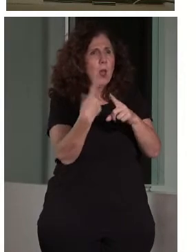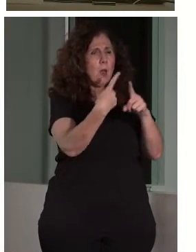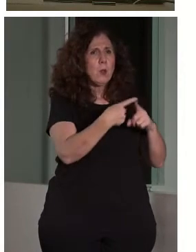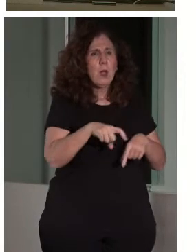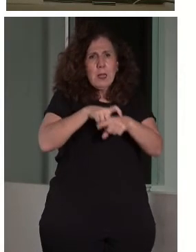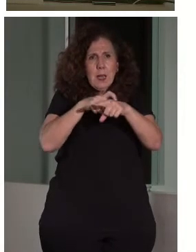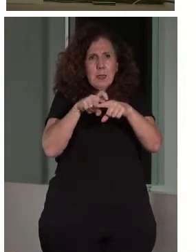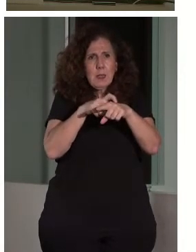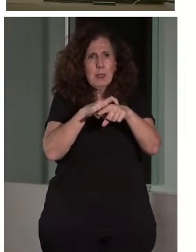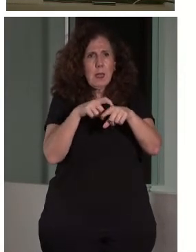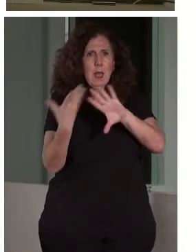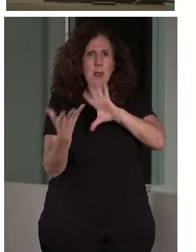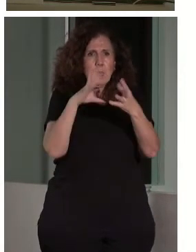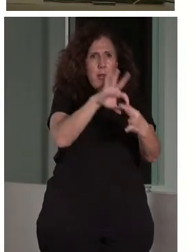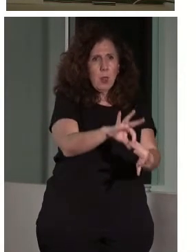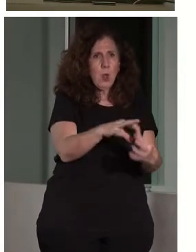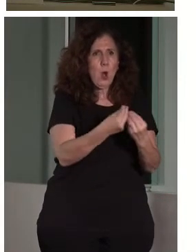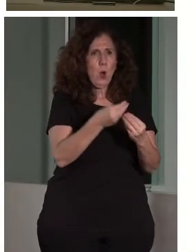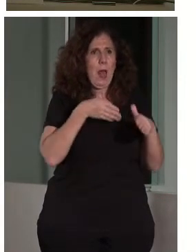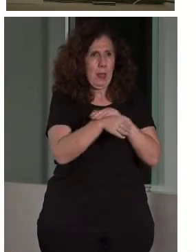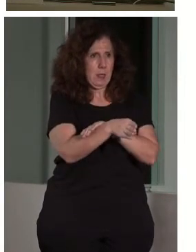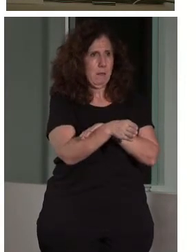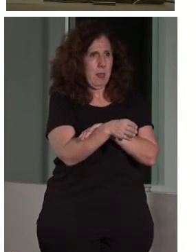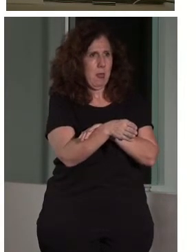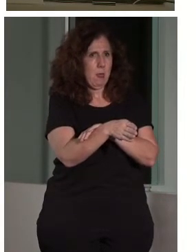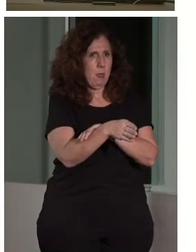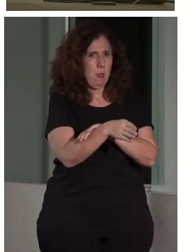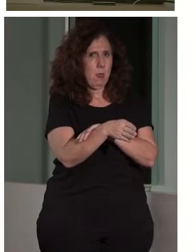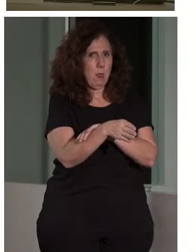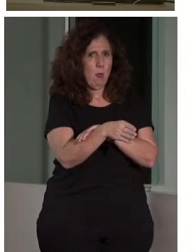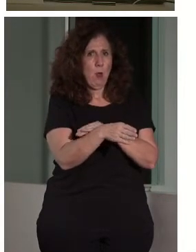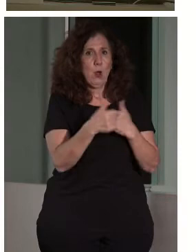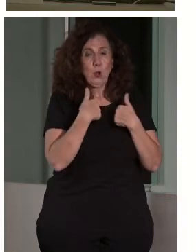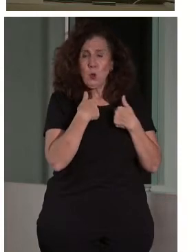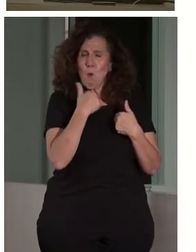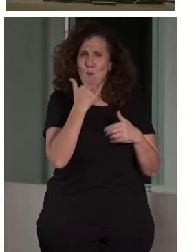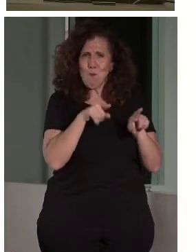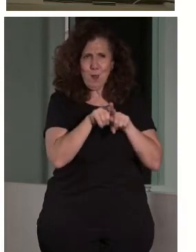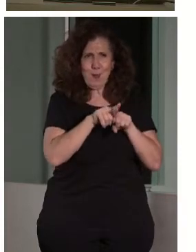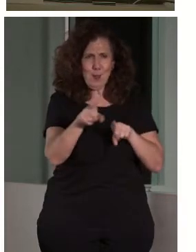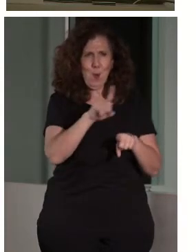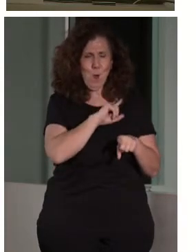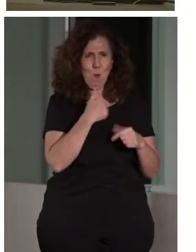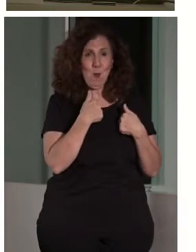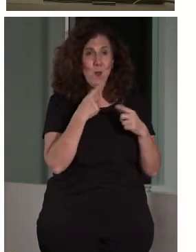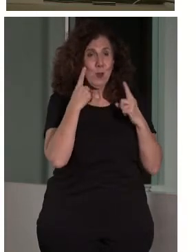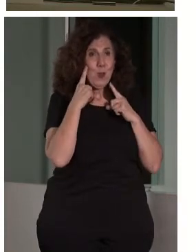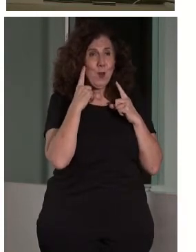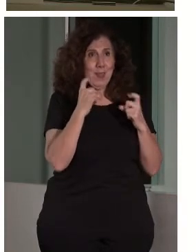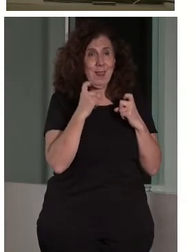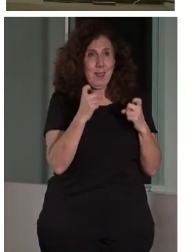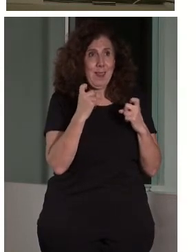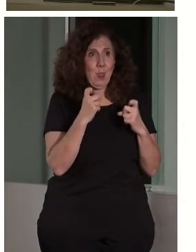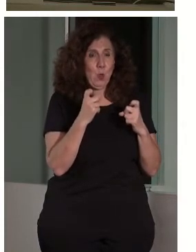accesibilidad. Así que yo, quien soy muy crítico, es con quien ni siquiera lo intenta. Pero con quien lo hace,